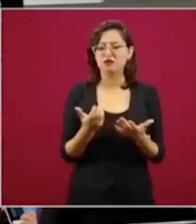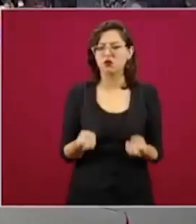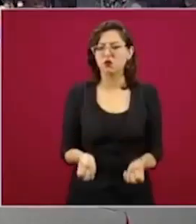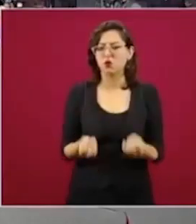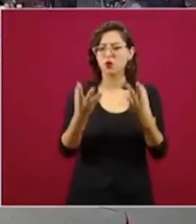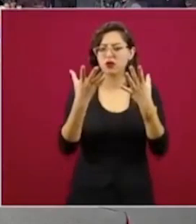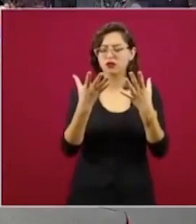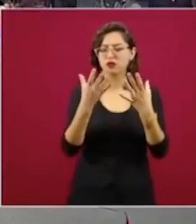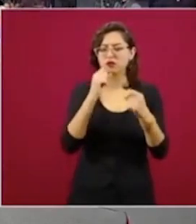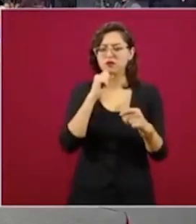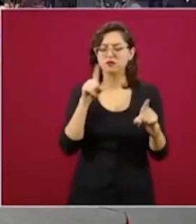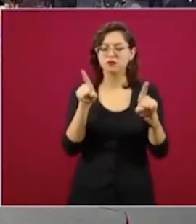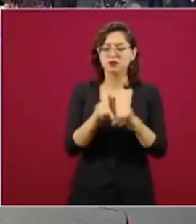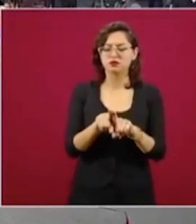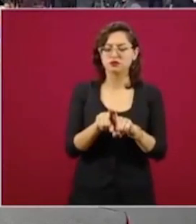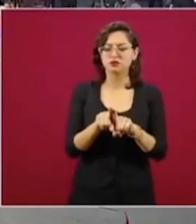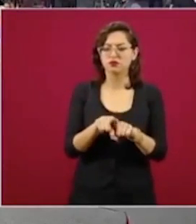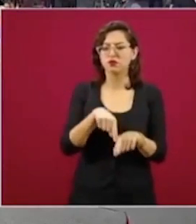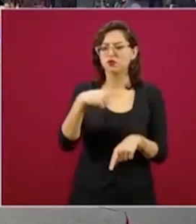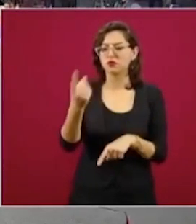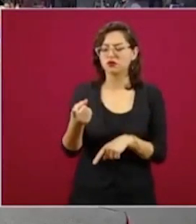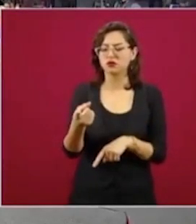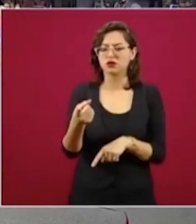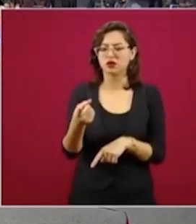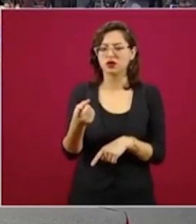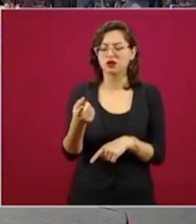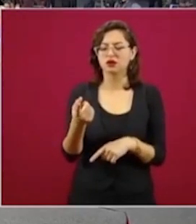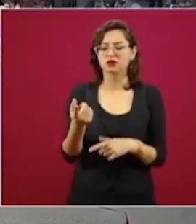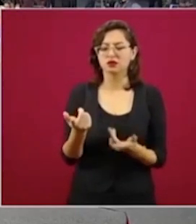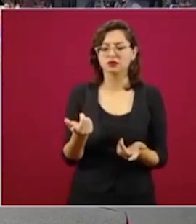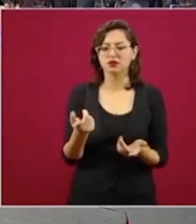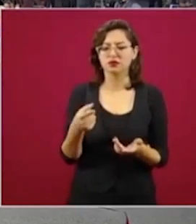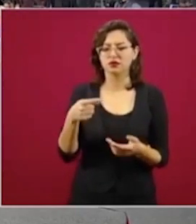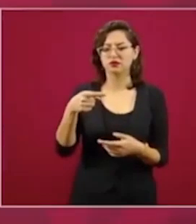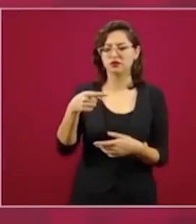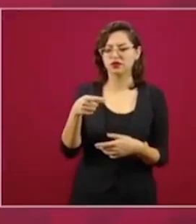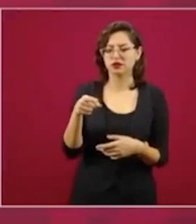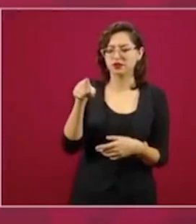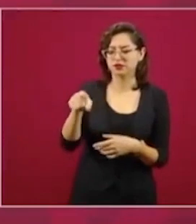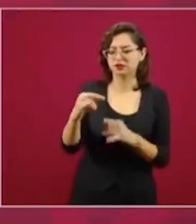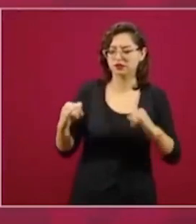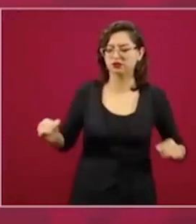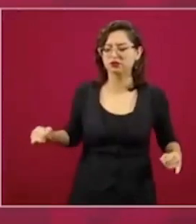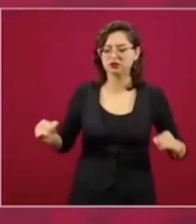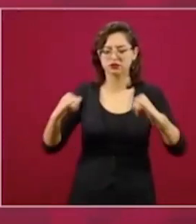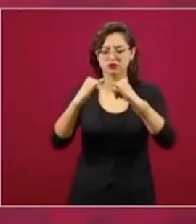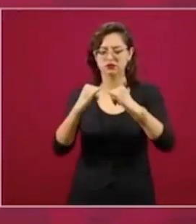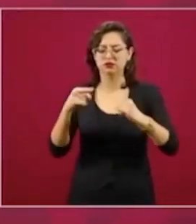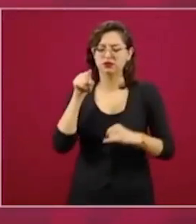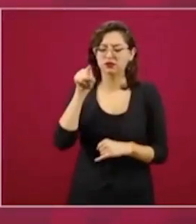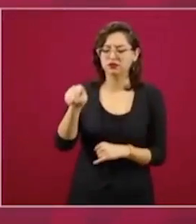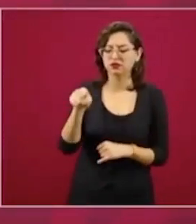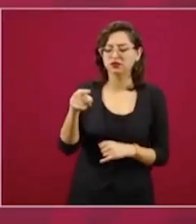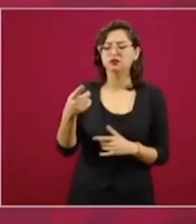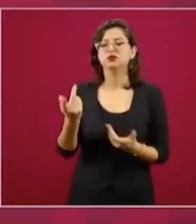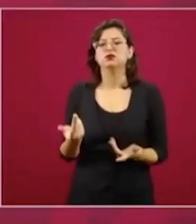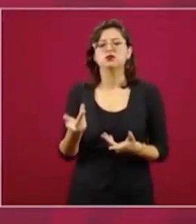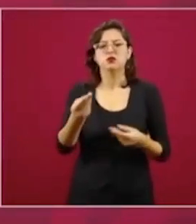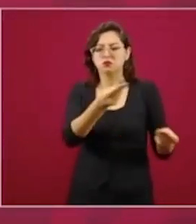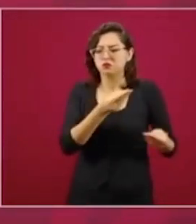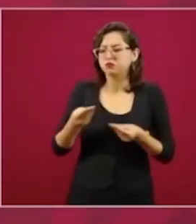Sí, pues no tengo datos precisos, pero sí